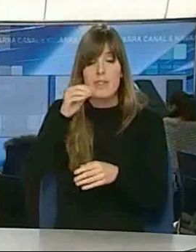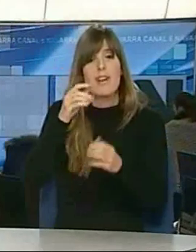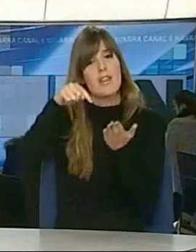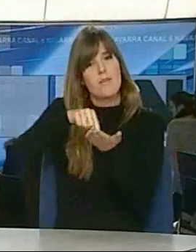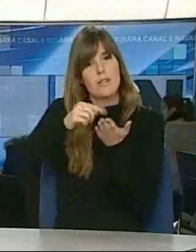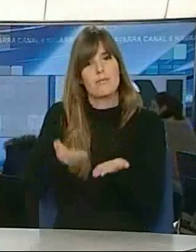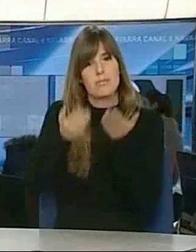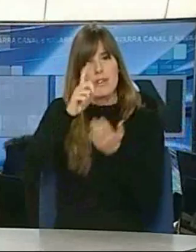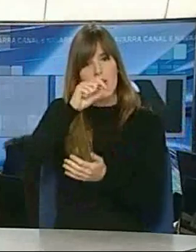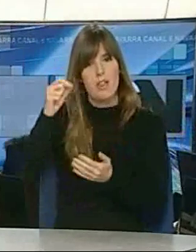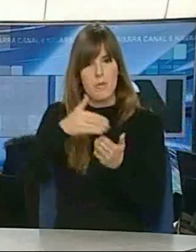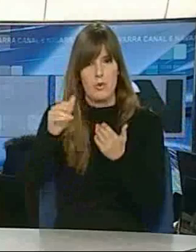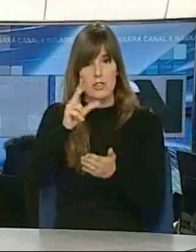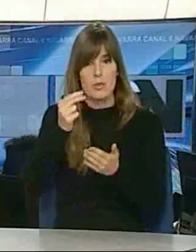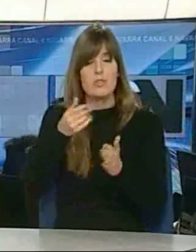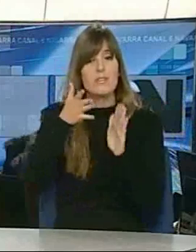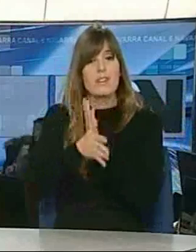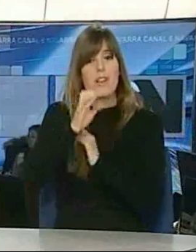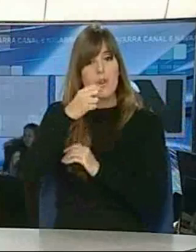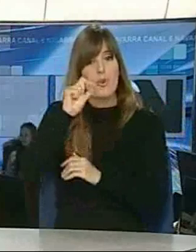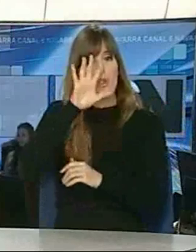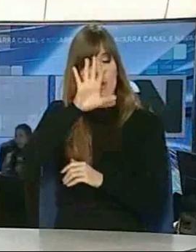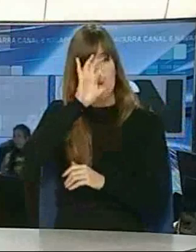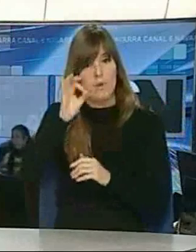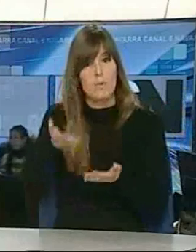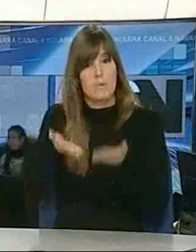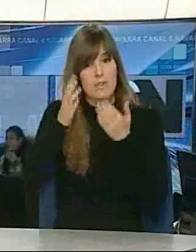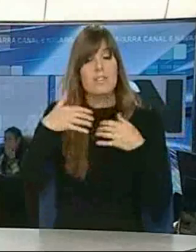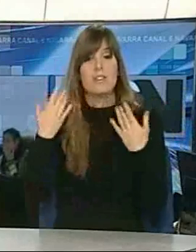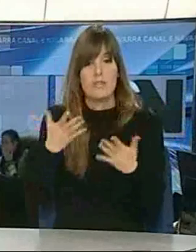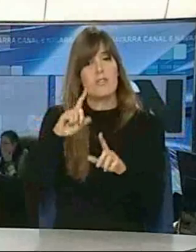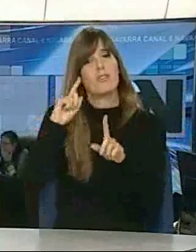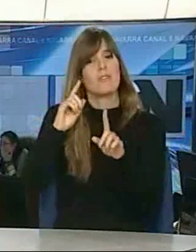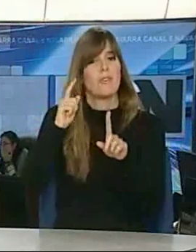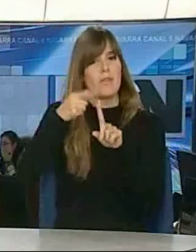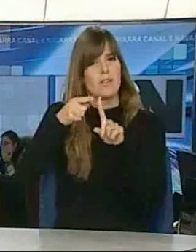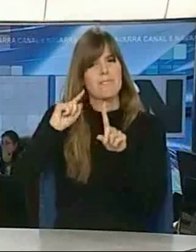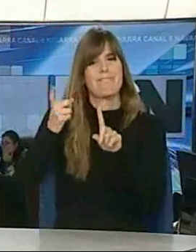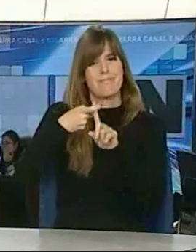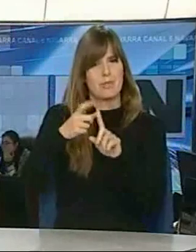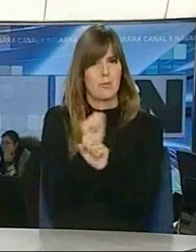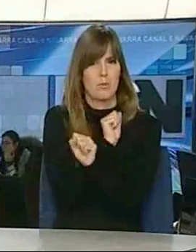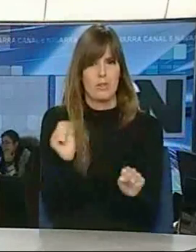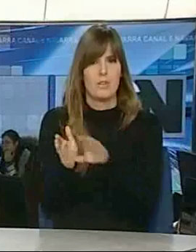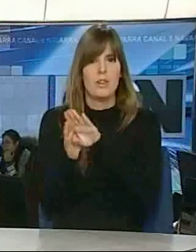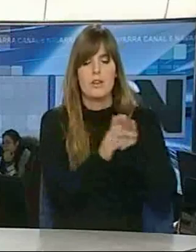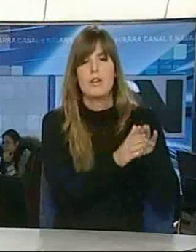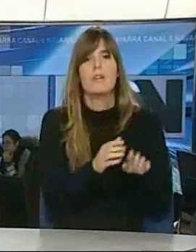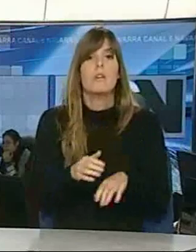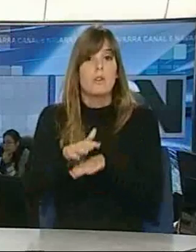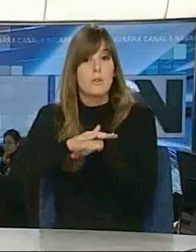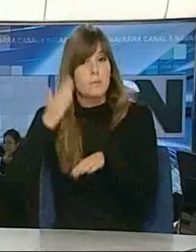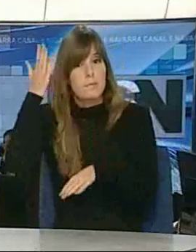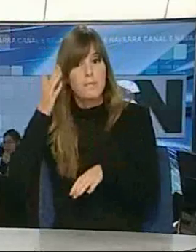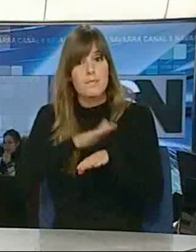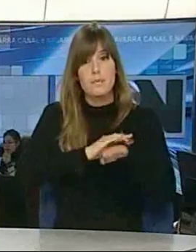millones de euros, cinco décimas que harían que no se cumpliera con el objetivo. Hay una discrepancia entre la posición del